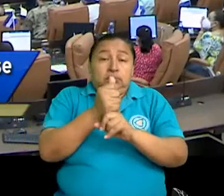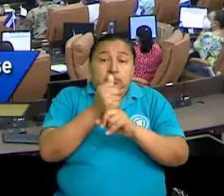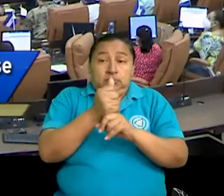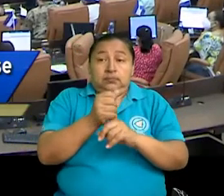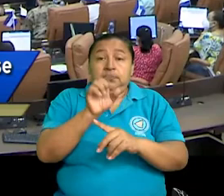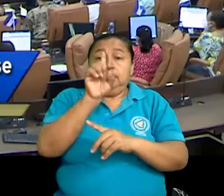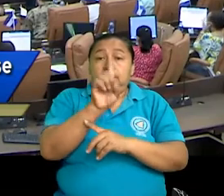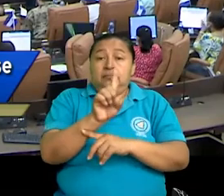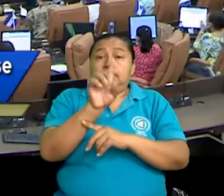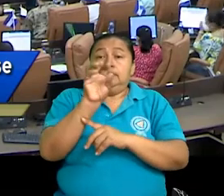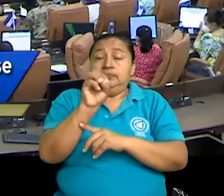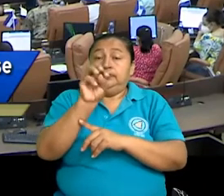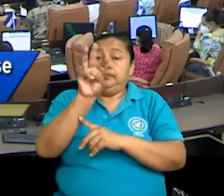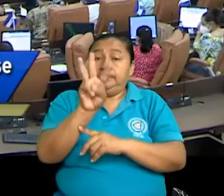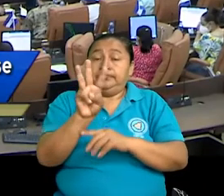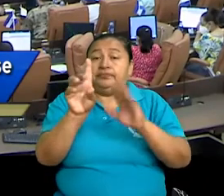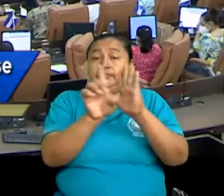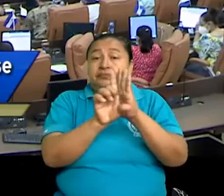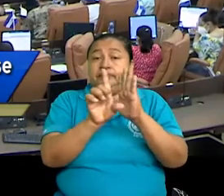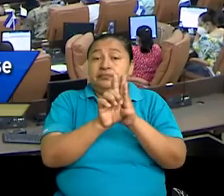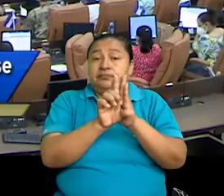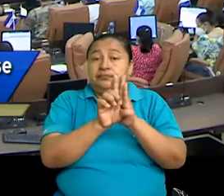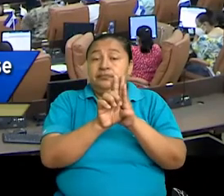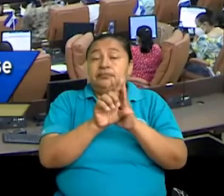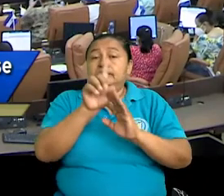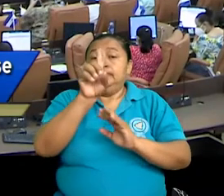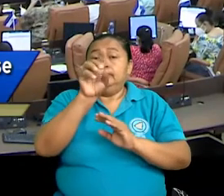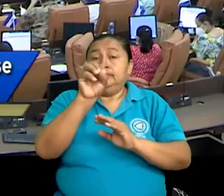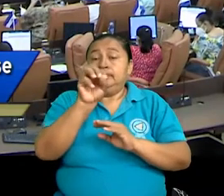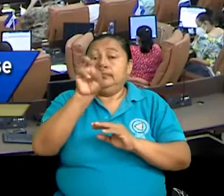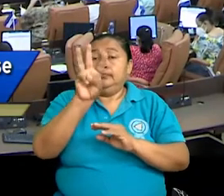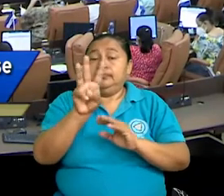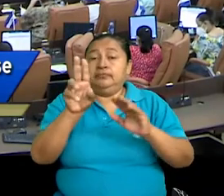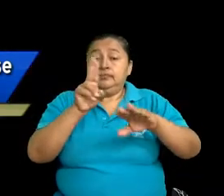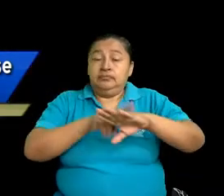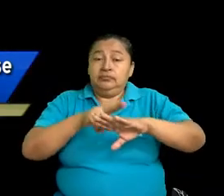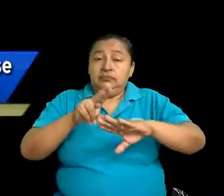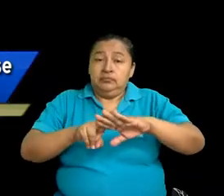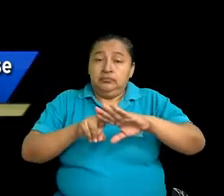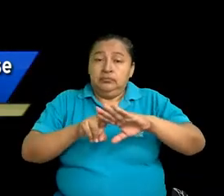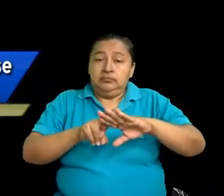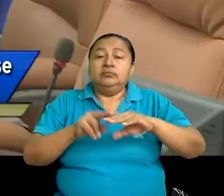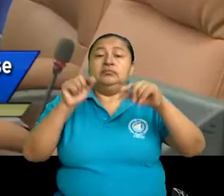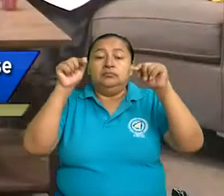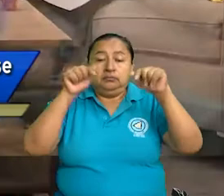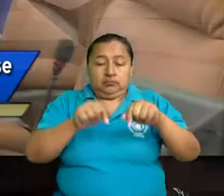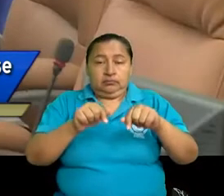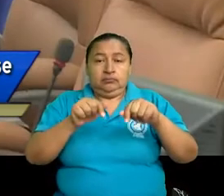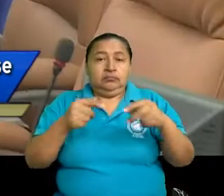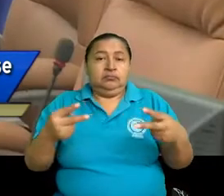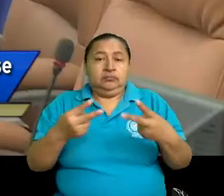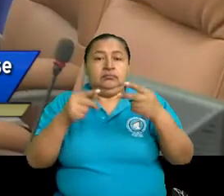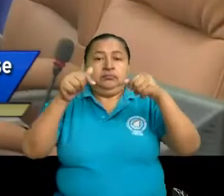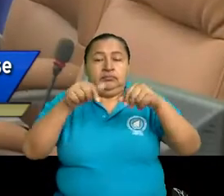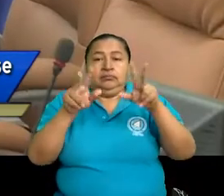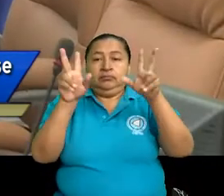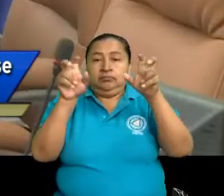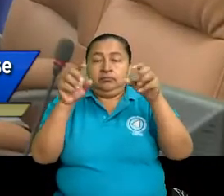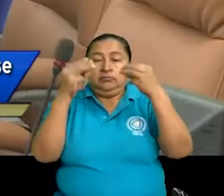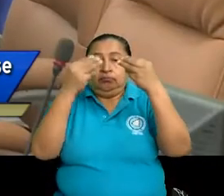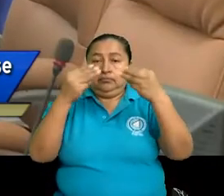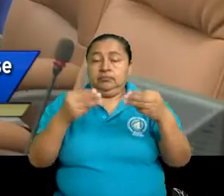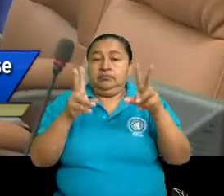103 leyes, 103 normas jurídicas que son atinentes a esta materia. Es decir,